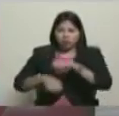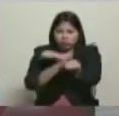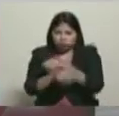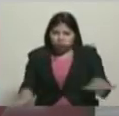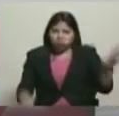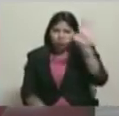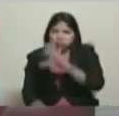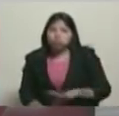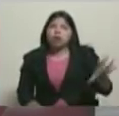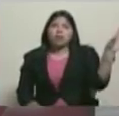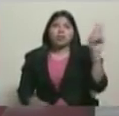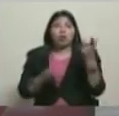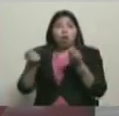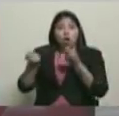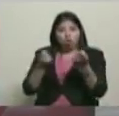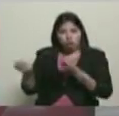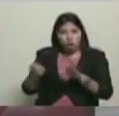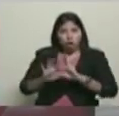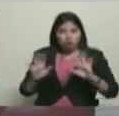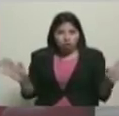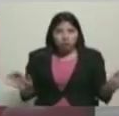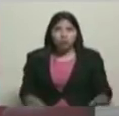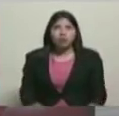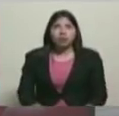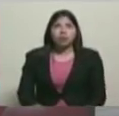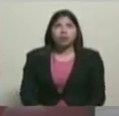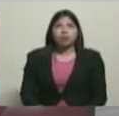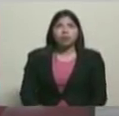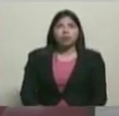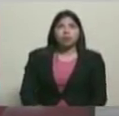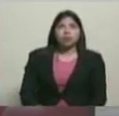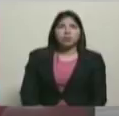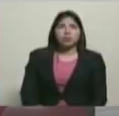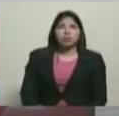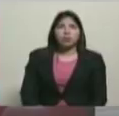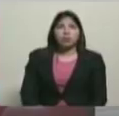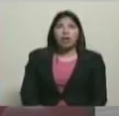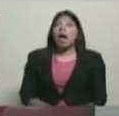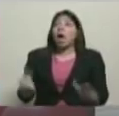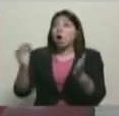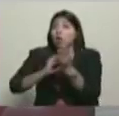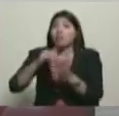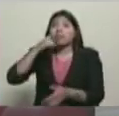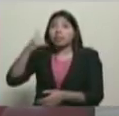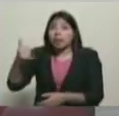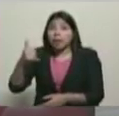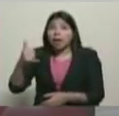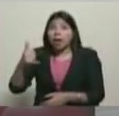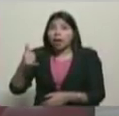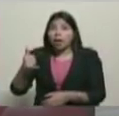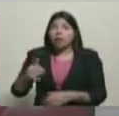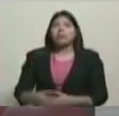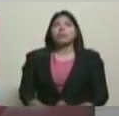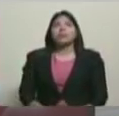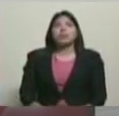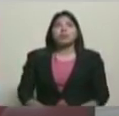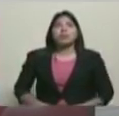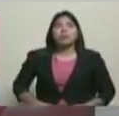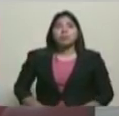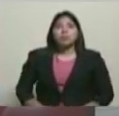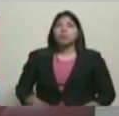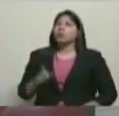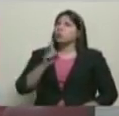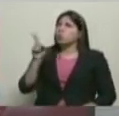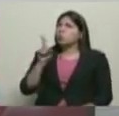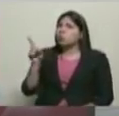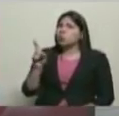está controlado y hace un llamado al pueblo venezolano. ¿Lo tenemos en línea aún? Lo tenemos en línea. ¿Sí? Sí, sí. Aquí está. Usted hablaba del